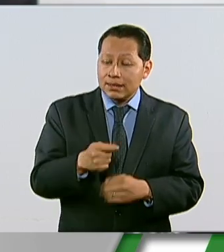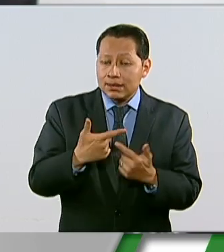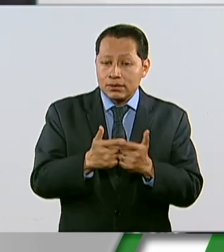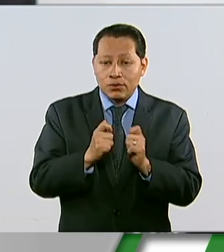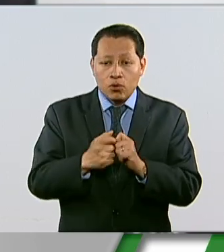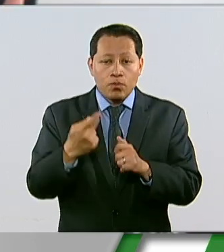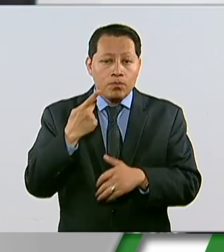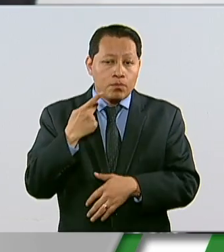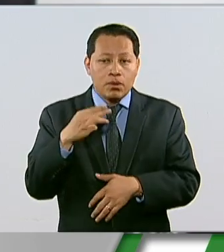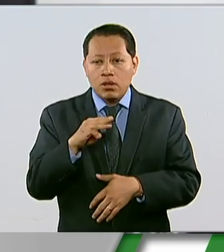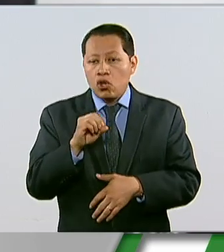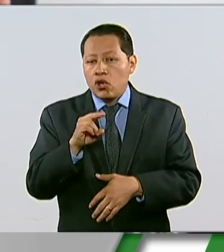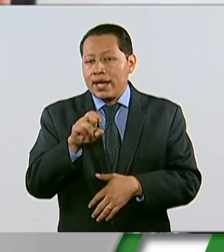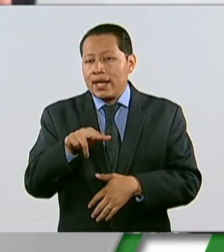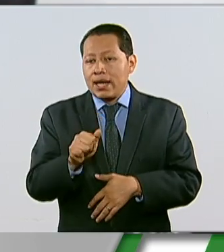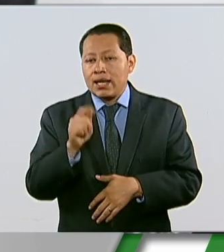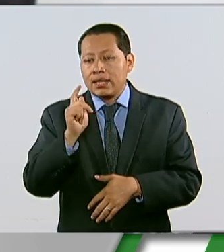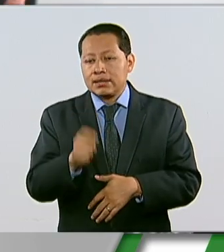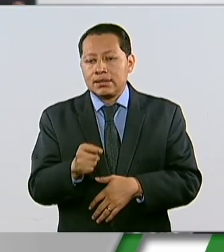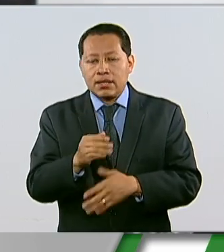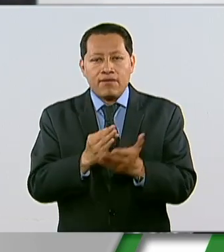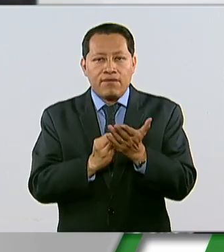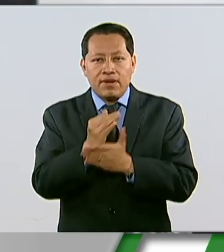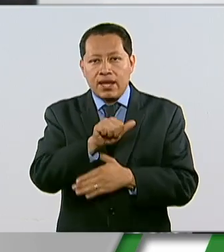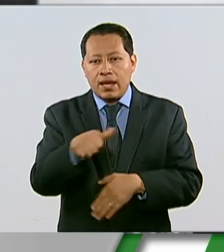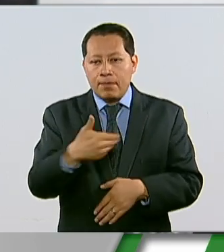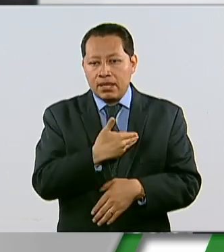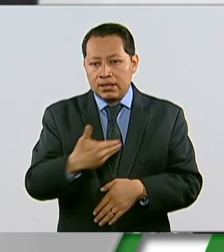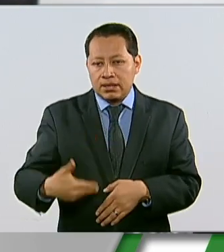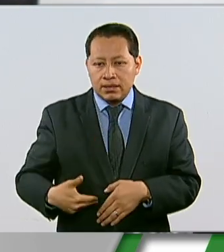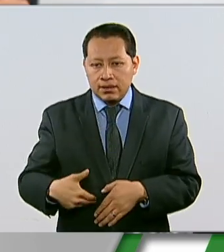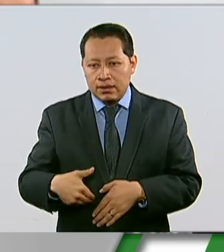parlamentaria de Morena es leal al presidente?